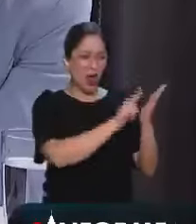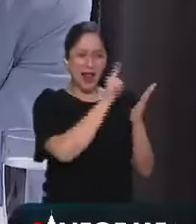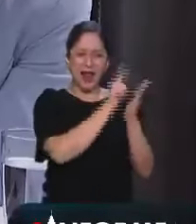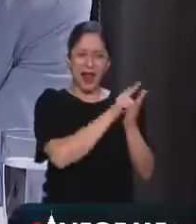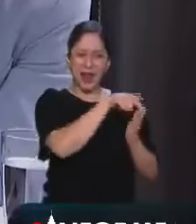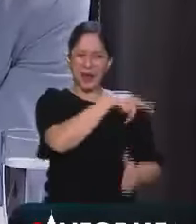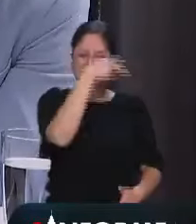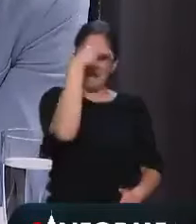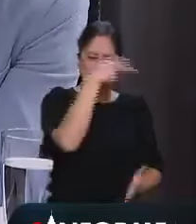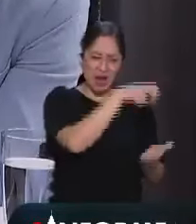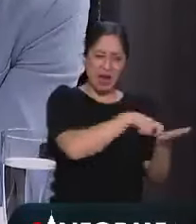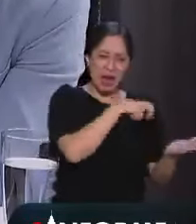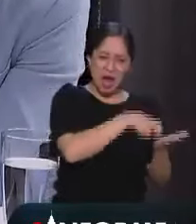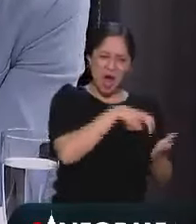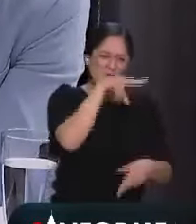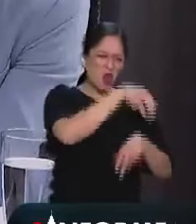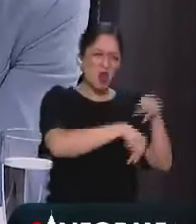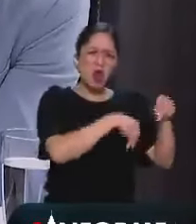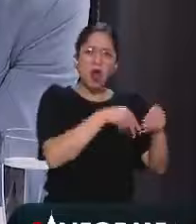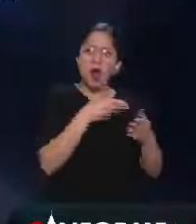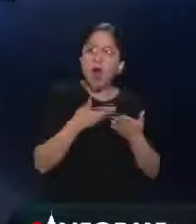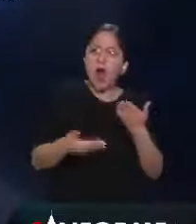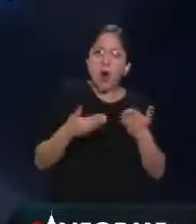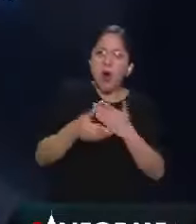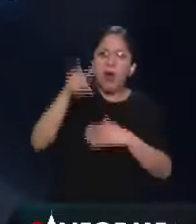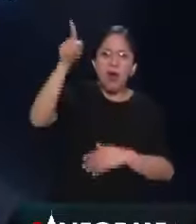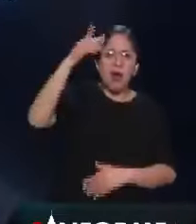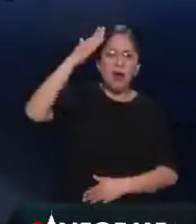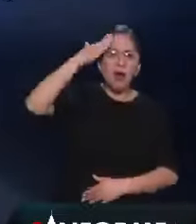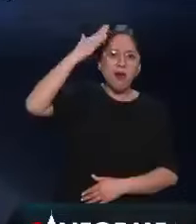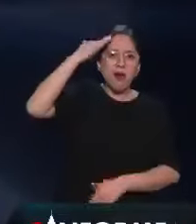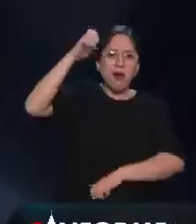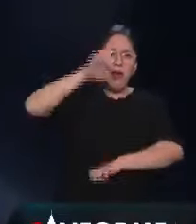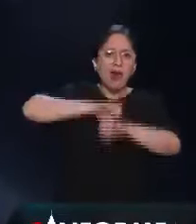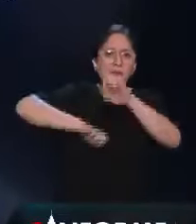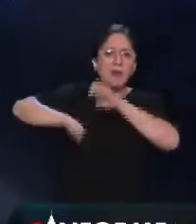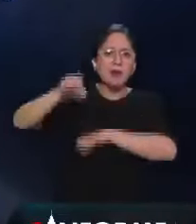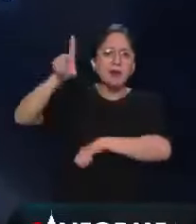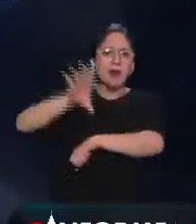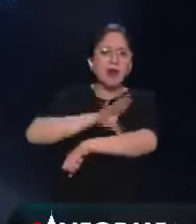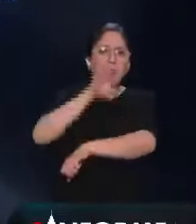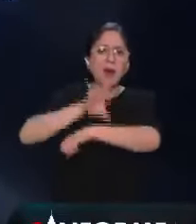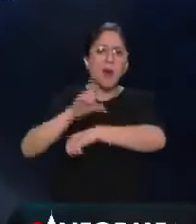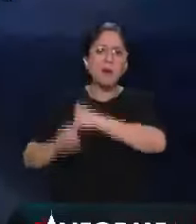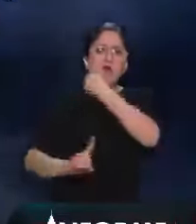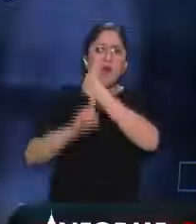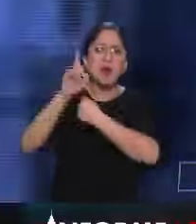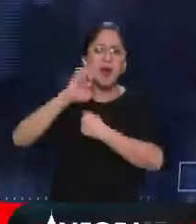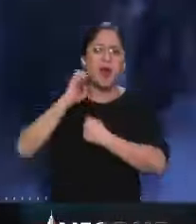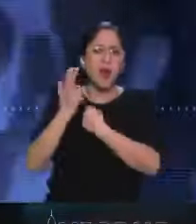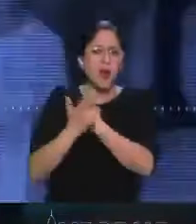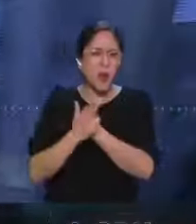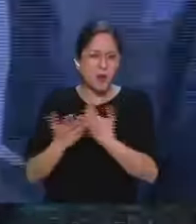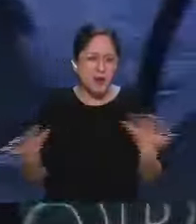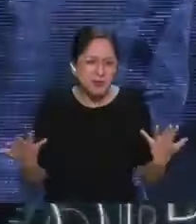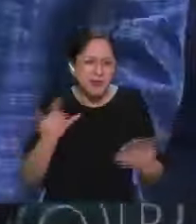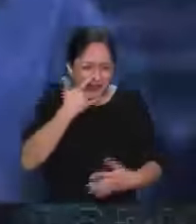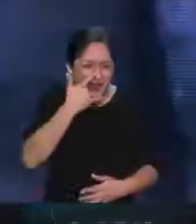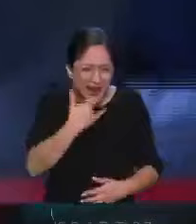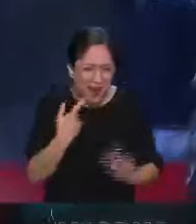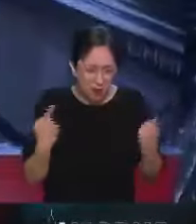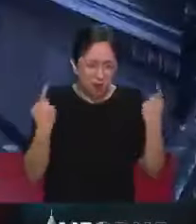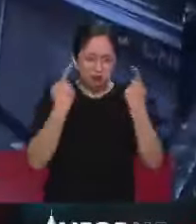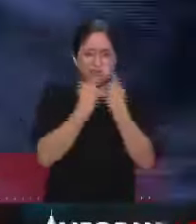Y que especularon con los precios. Se movió bastante fuerte, fue uno de los días con más training topics que visto, si podemos ver ahí en la lista que les mandé.